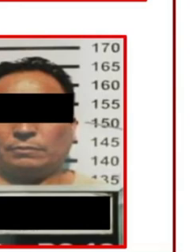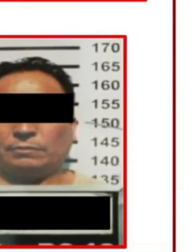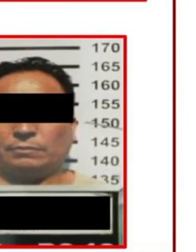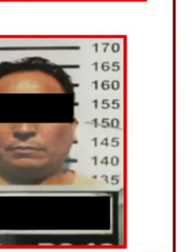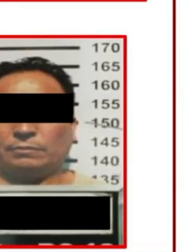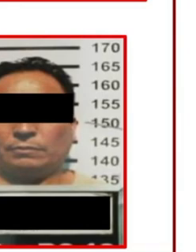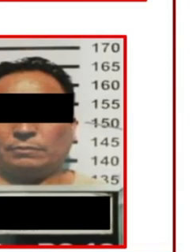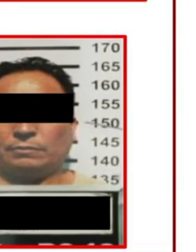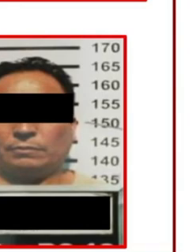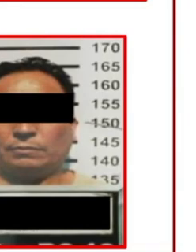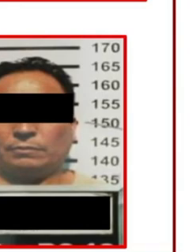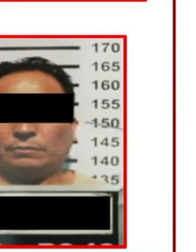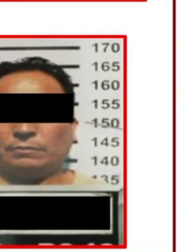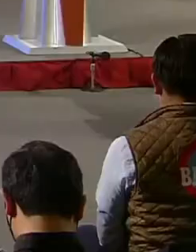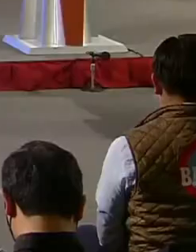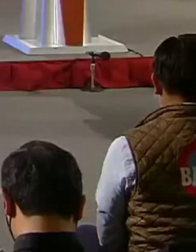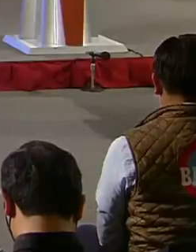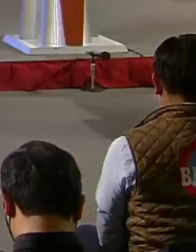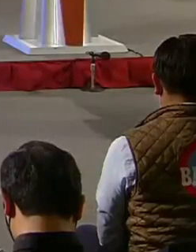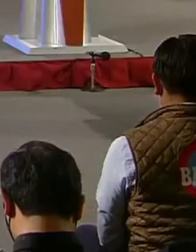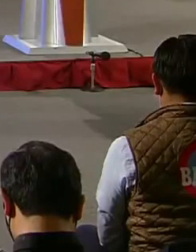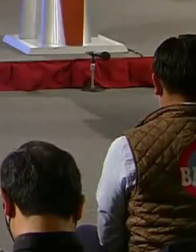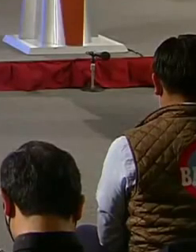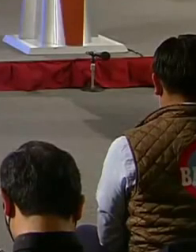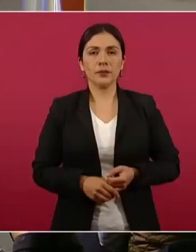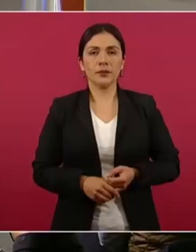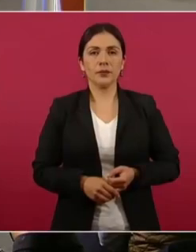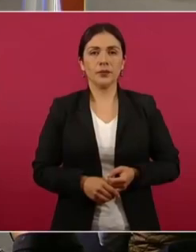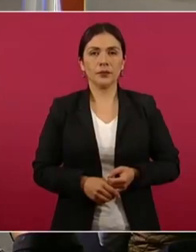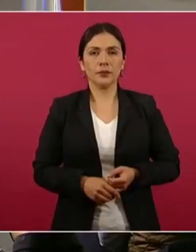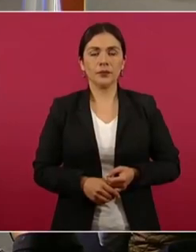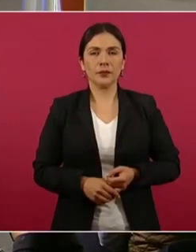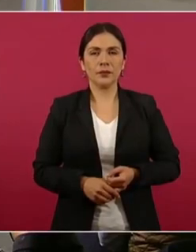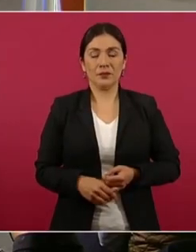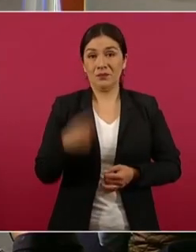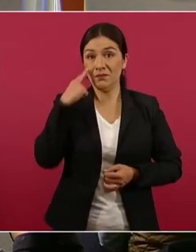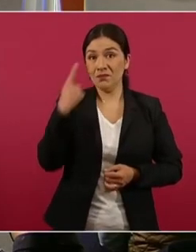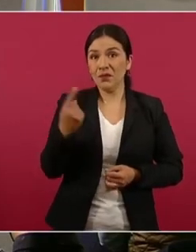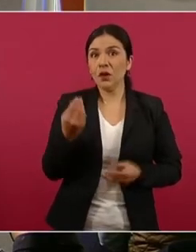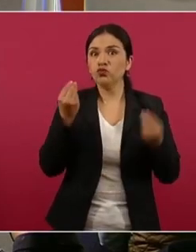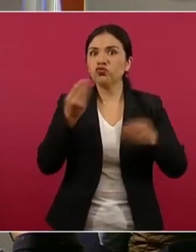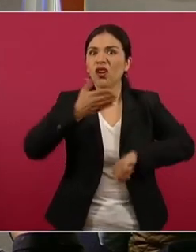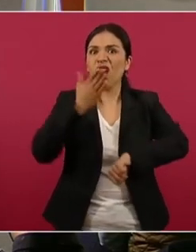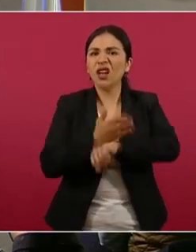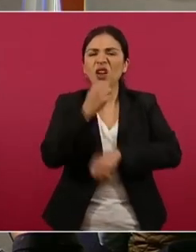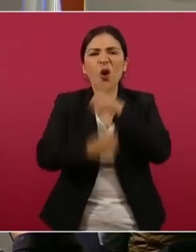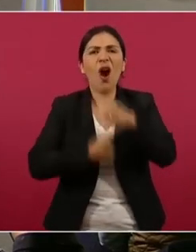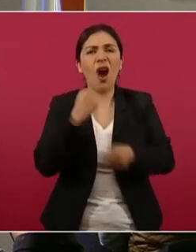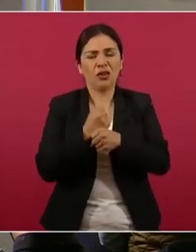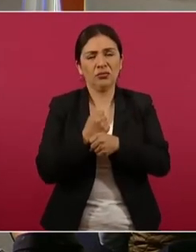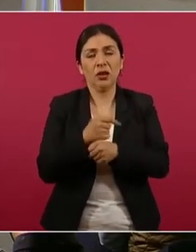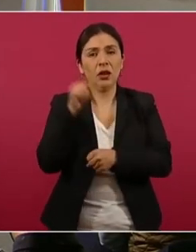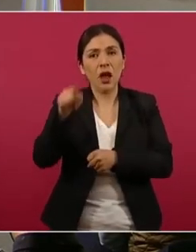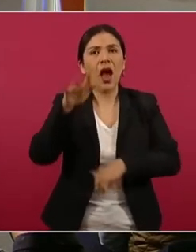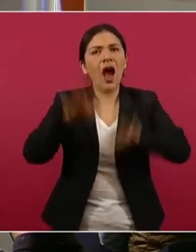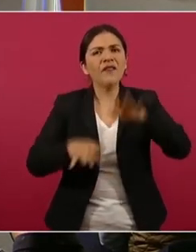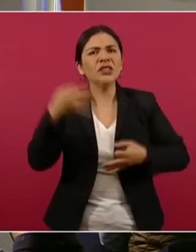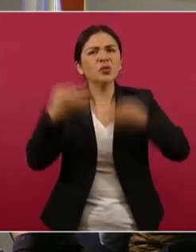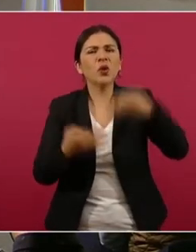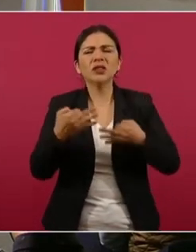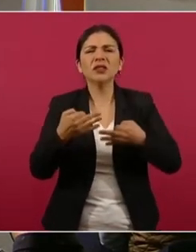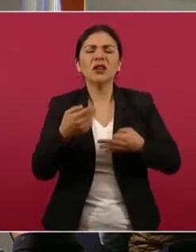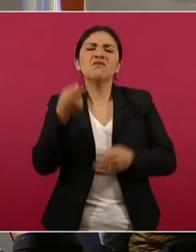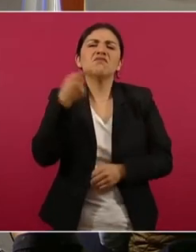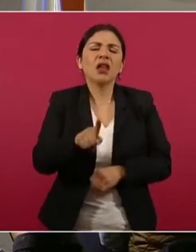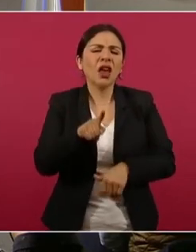de Justicia de la Ciudad de México, así como a veces se señala algunas resoluciones de los jueces con las cuales hay desacuerdo.